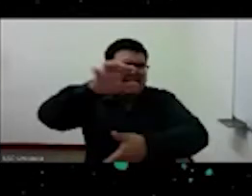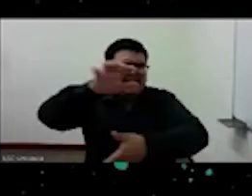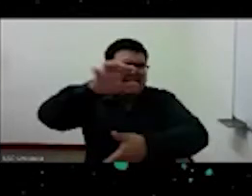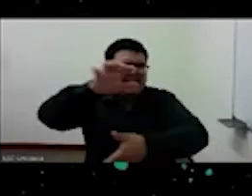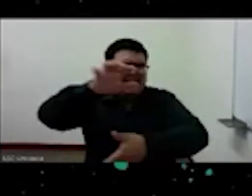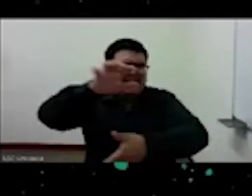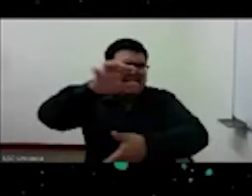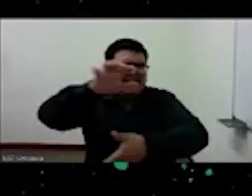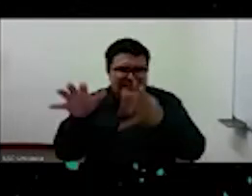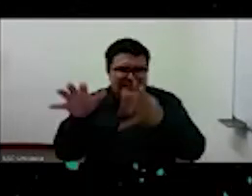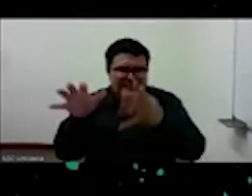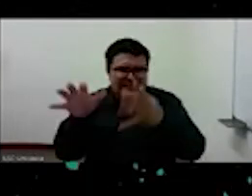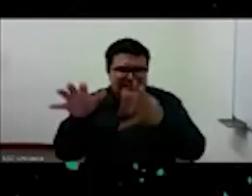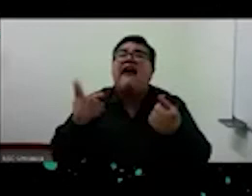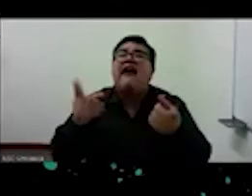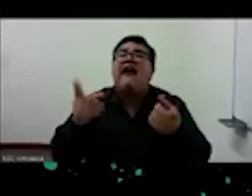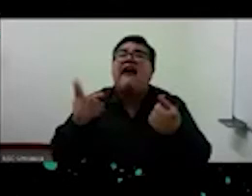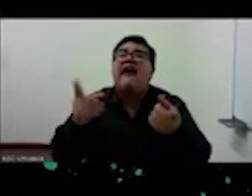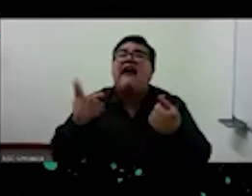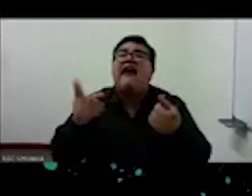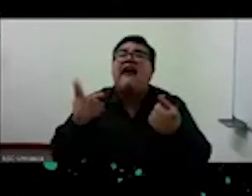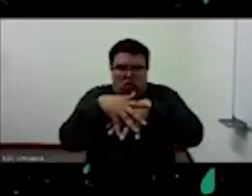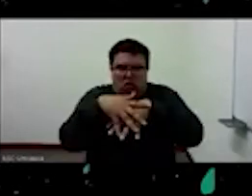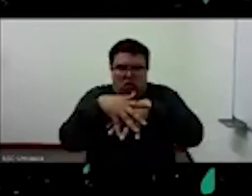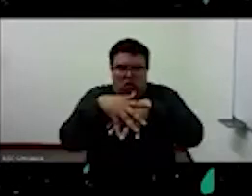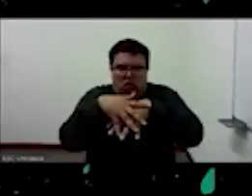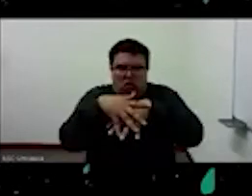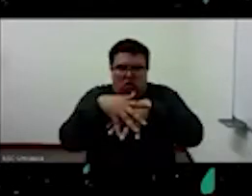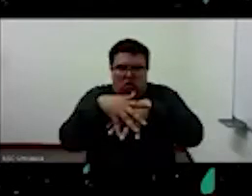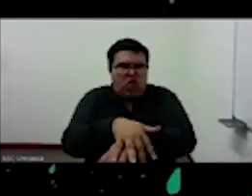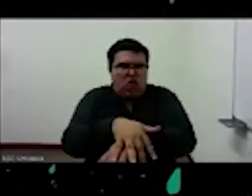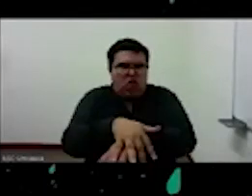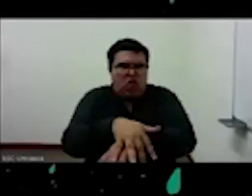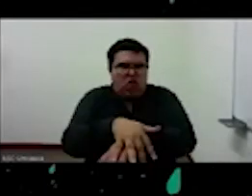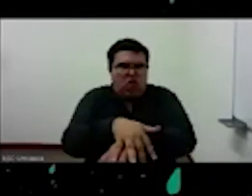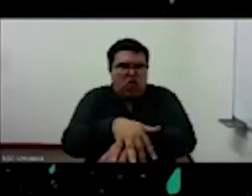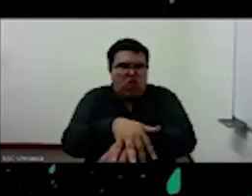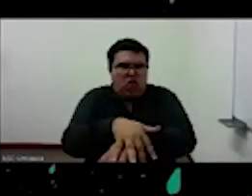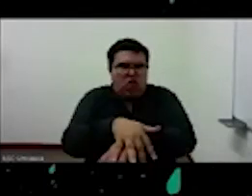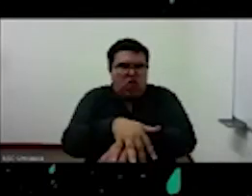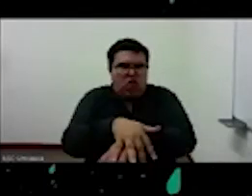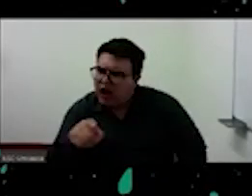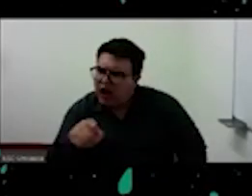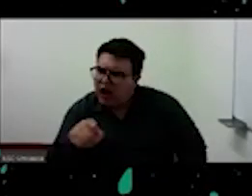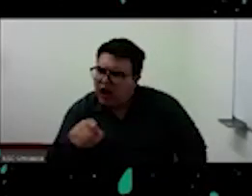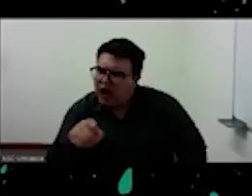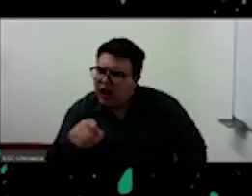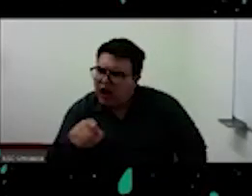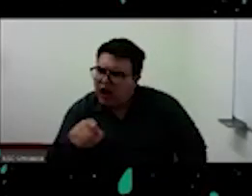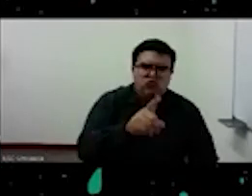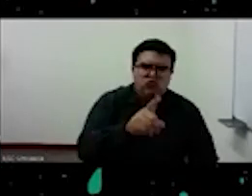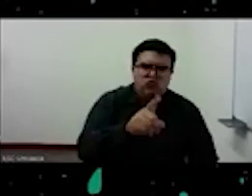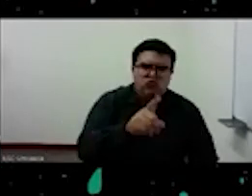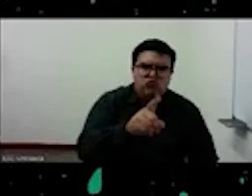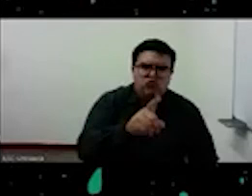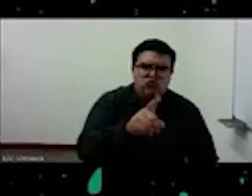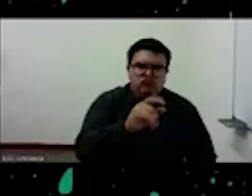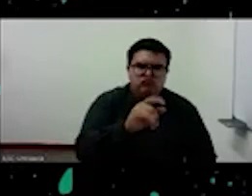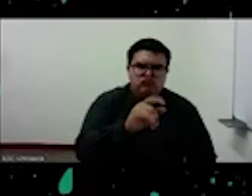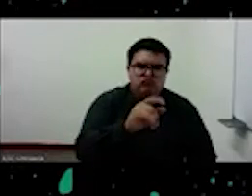osmosis son son las dos palabras que utiliza Guattari que funde